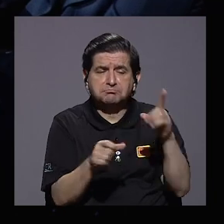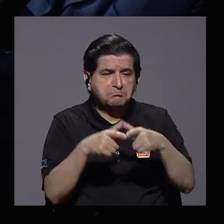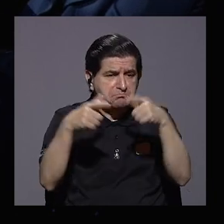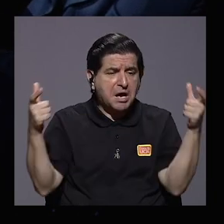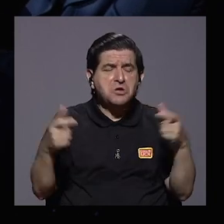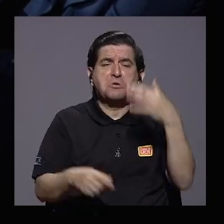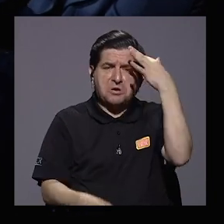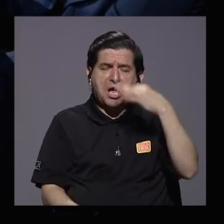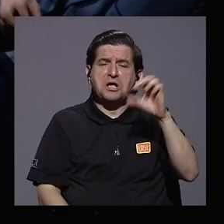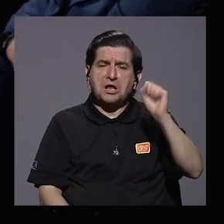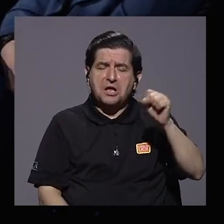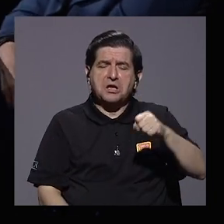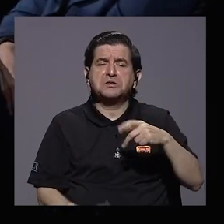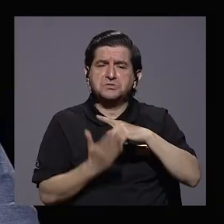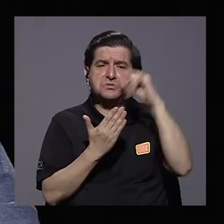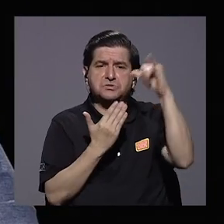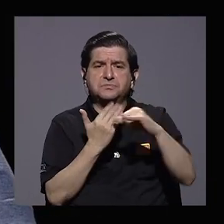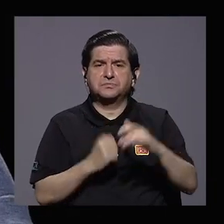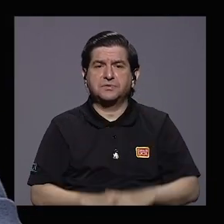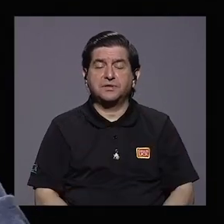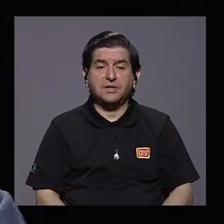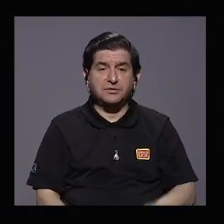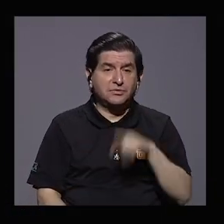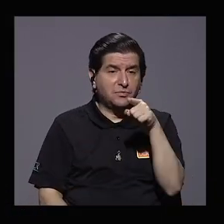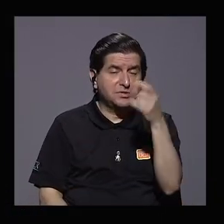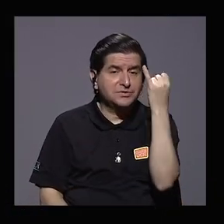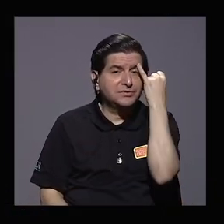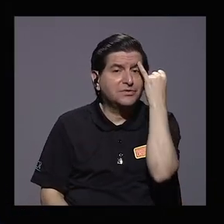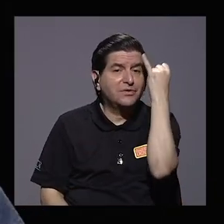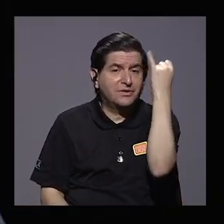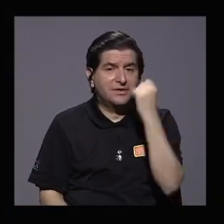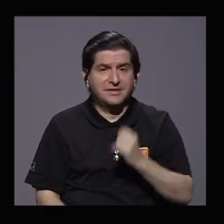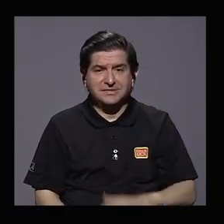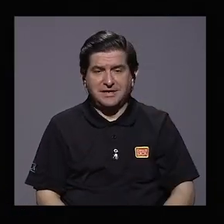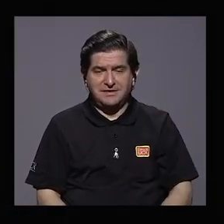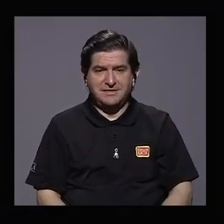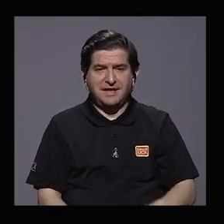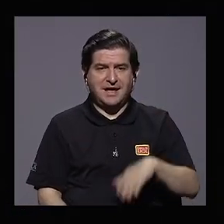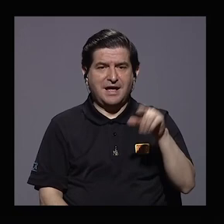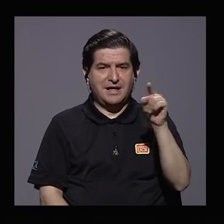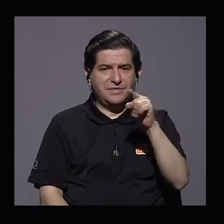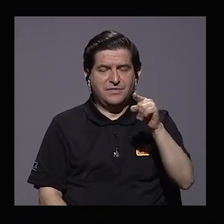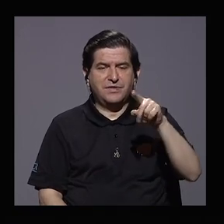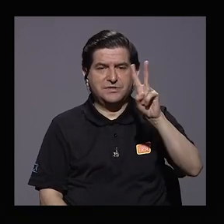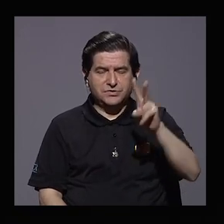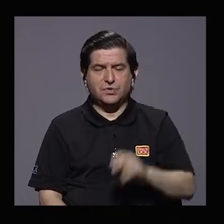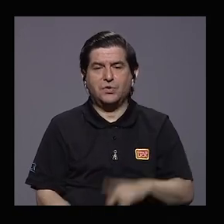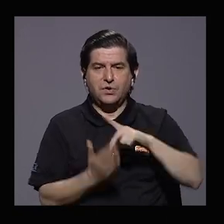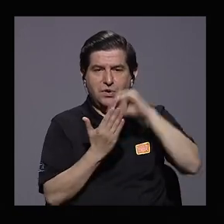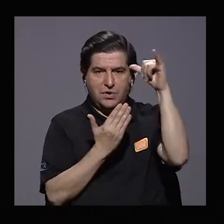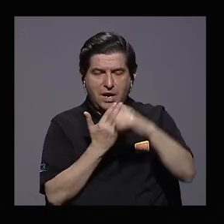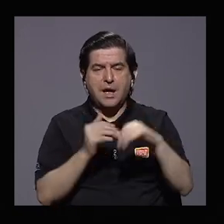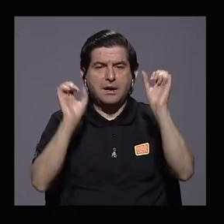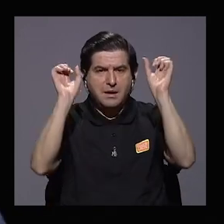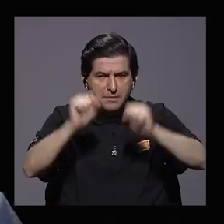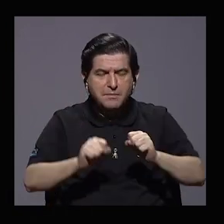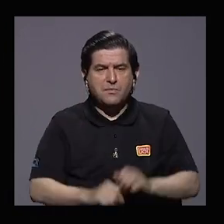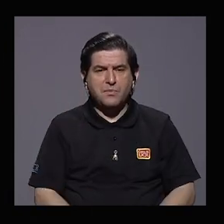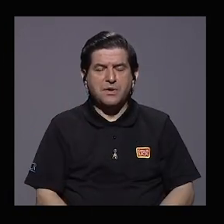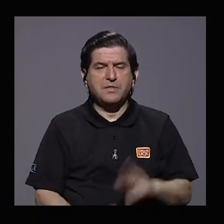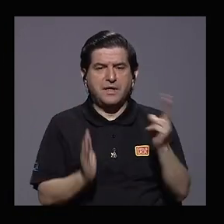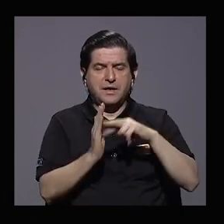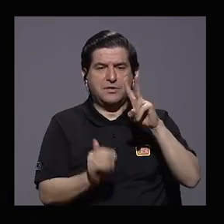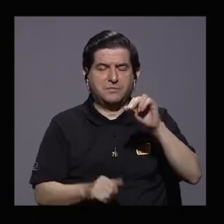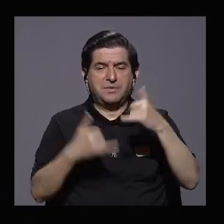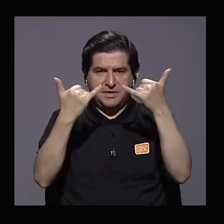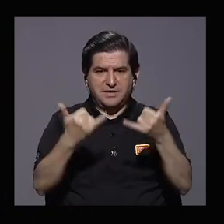mayoría, están convencidos del proyecto. Pues bueno, me quedo con ese argumento de Doña Soyla, un proyecto que posiblemente vea luz en